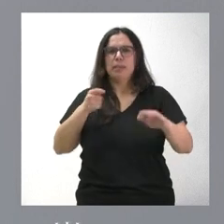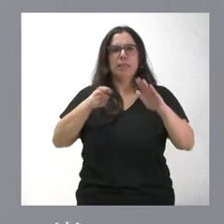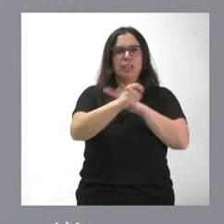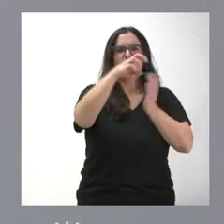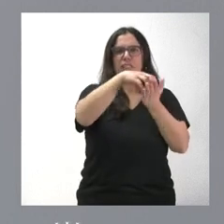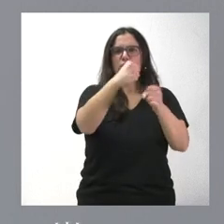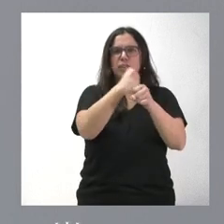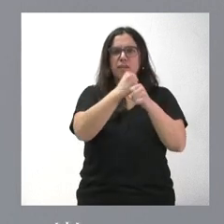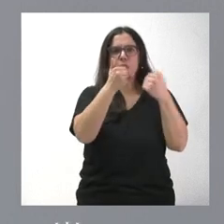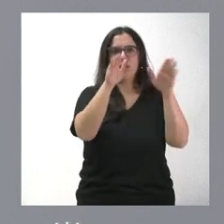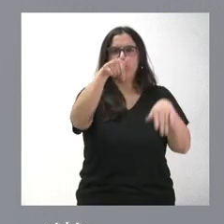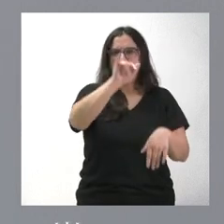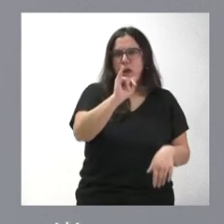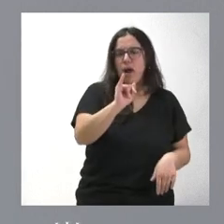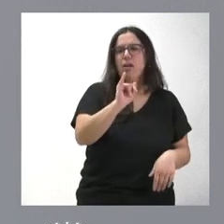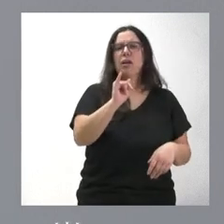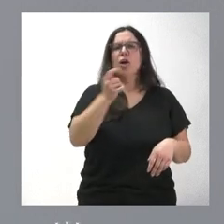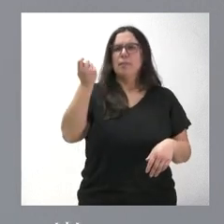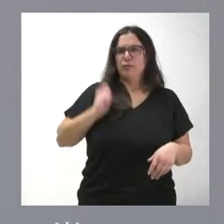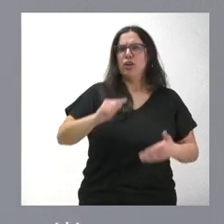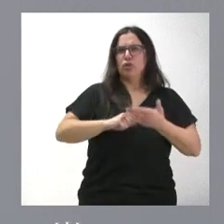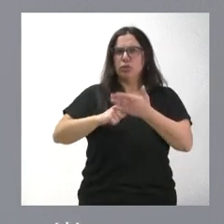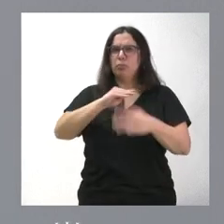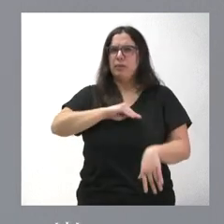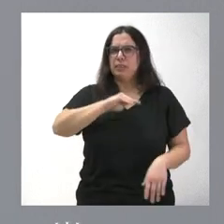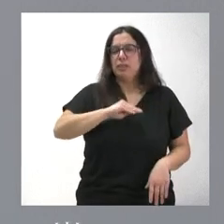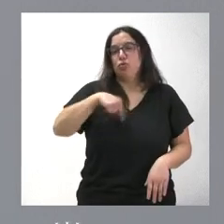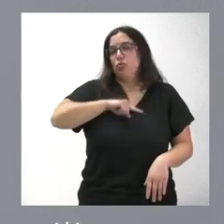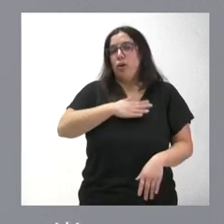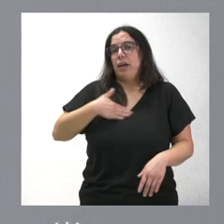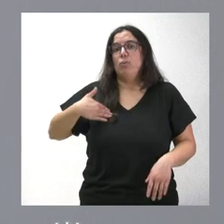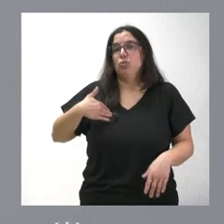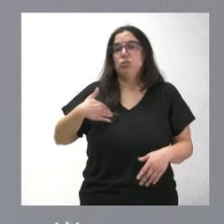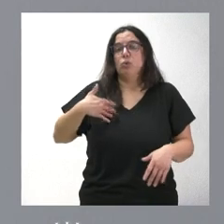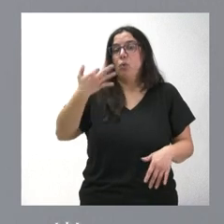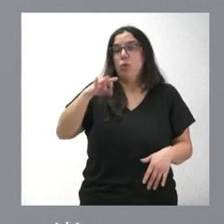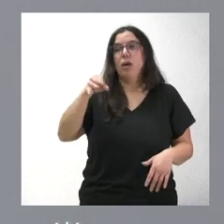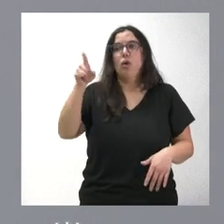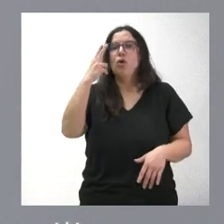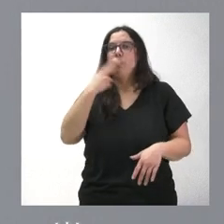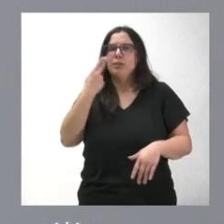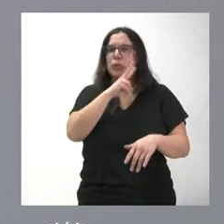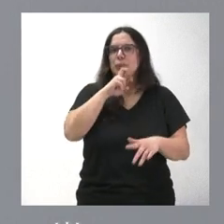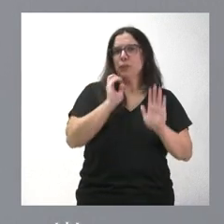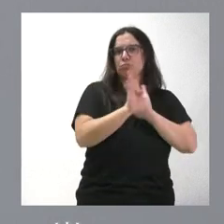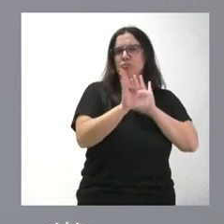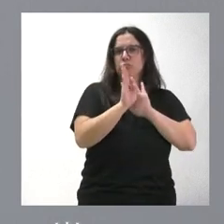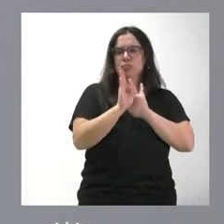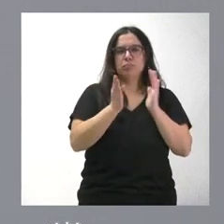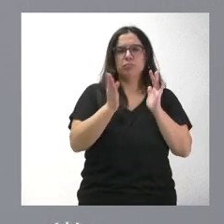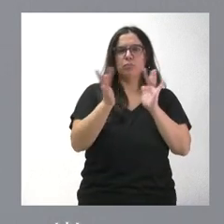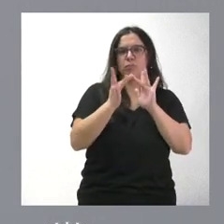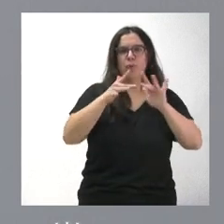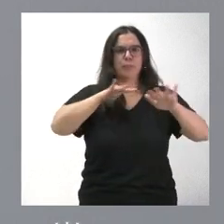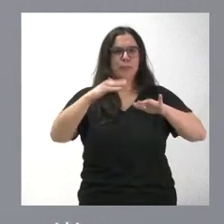abiertos en Castilla y León, tiene muchos profesionales contratados. Y lo que queremos es que este compromiso se siga manteniendo, se siga manteniendo la